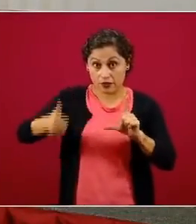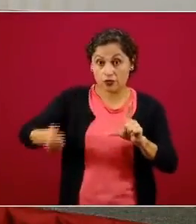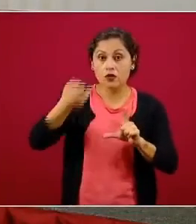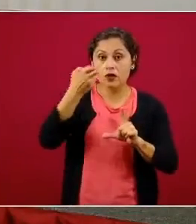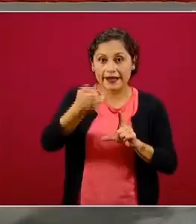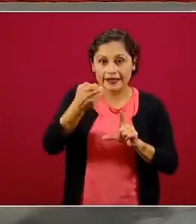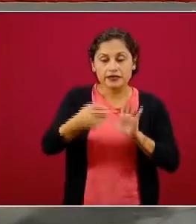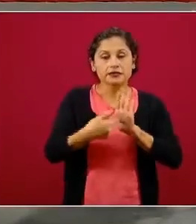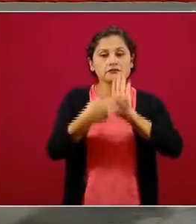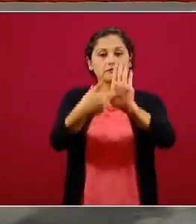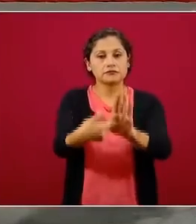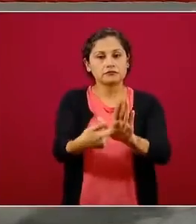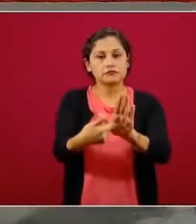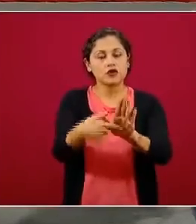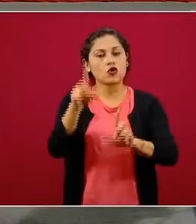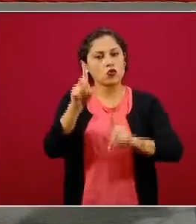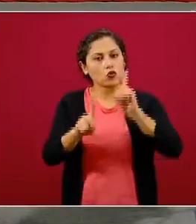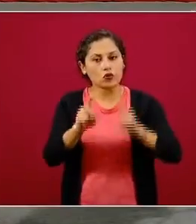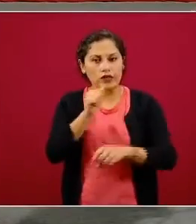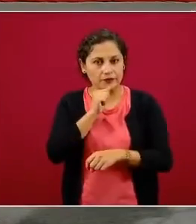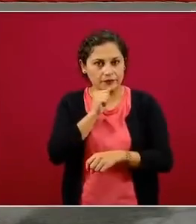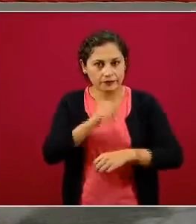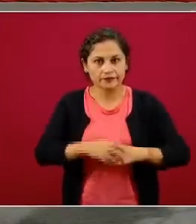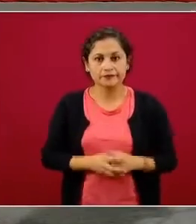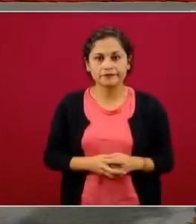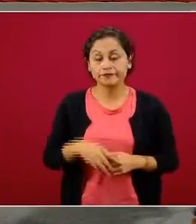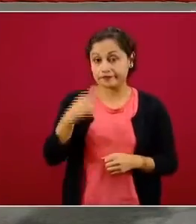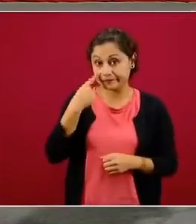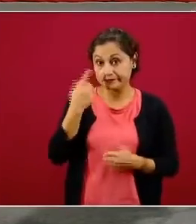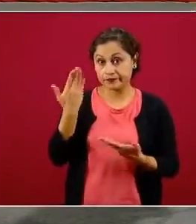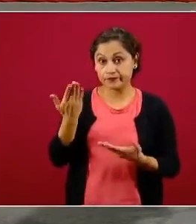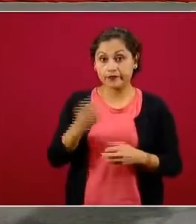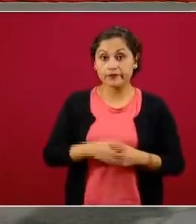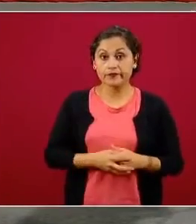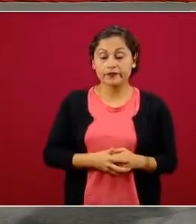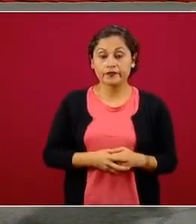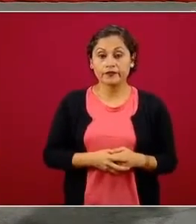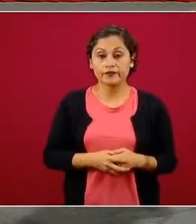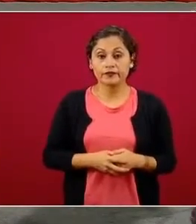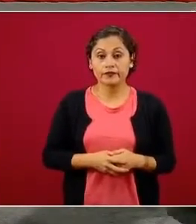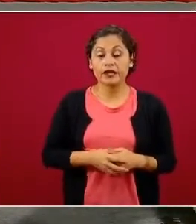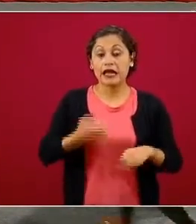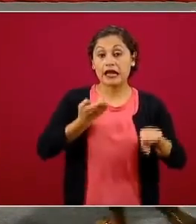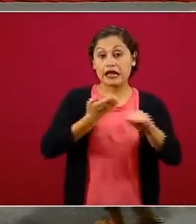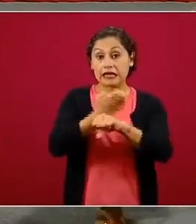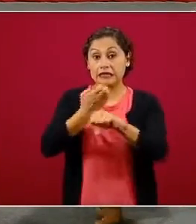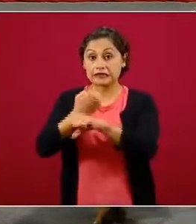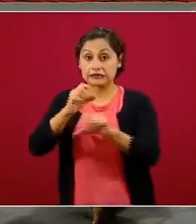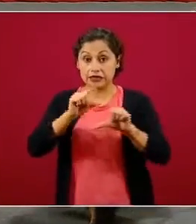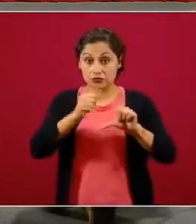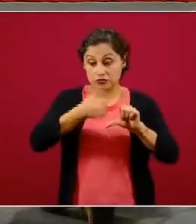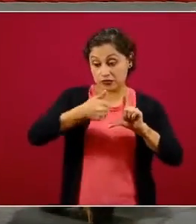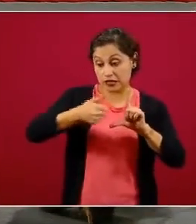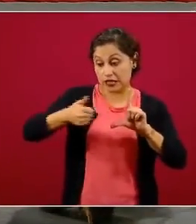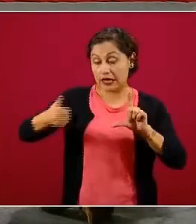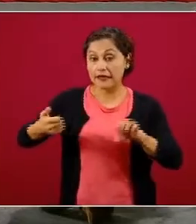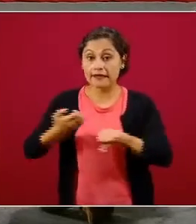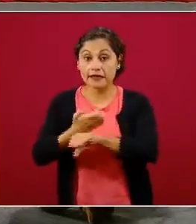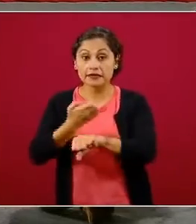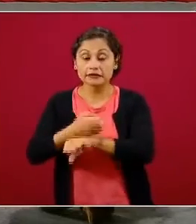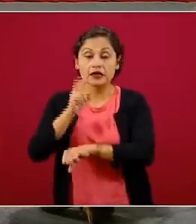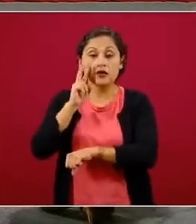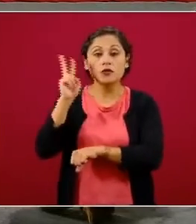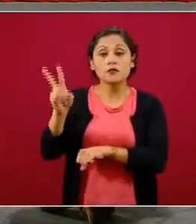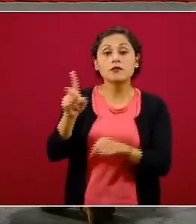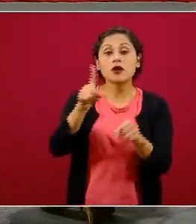Me voy a levantar. Aquí lo que vemos es, en cada entidad federativa, tenemos una parte en color